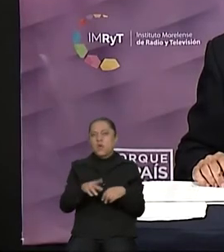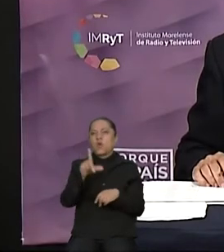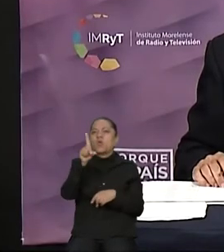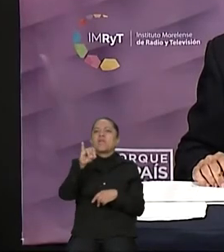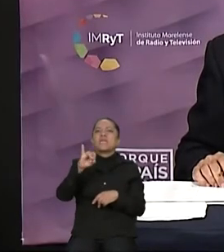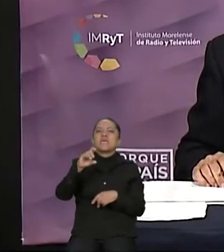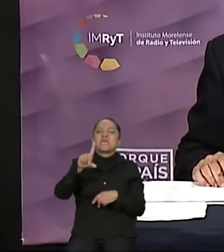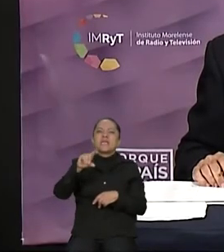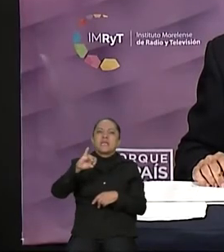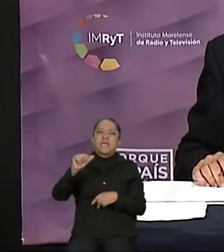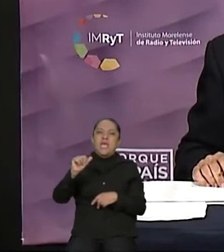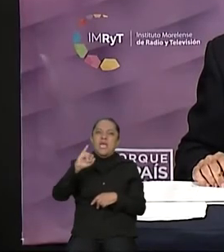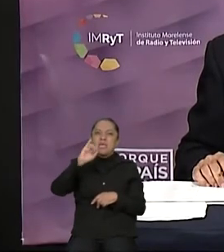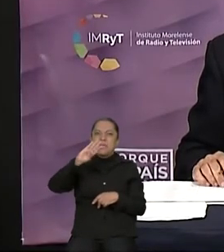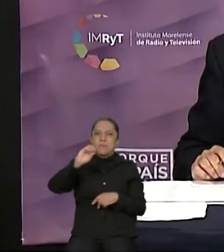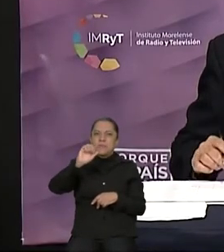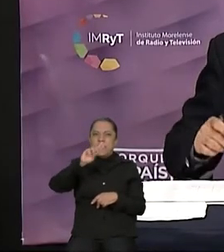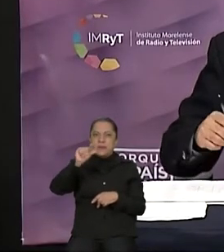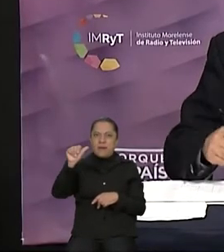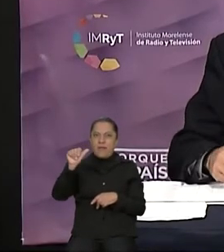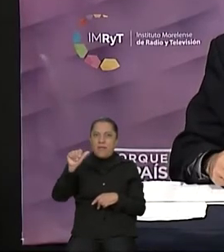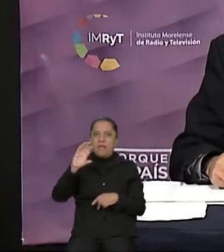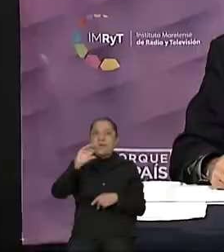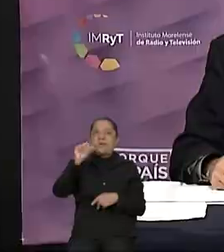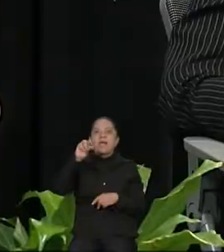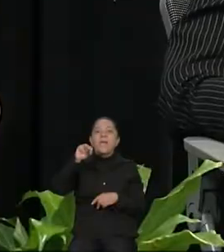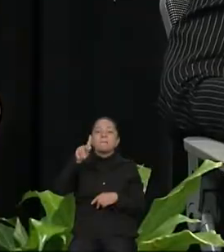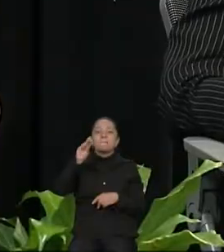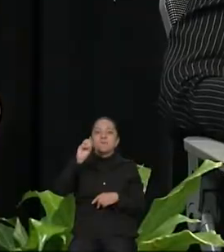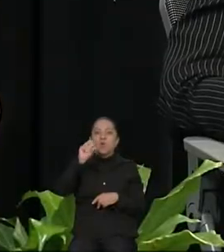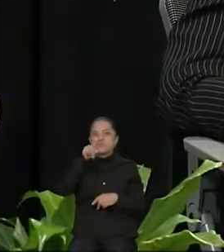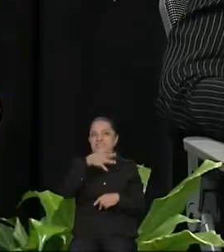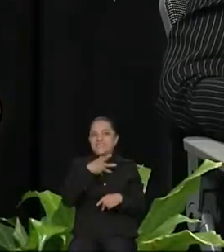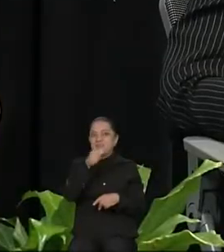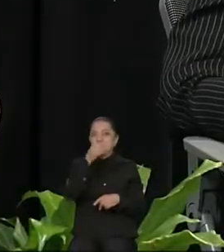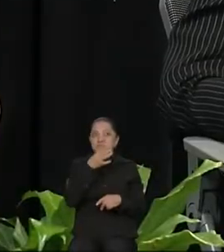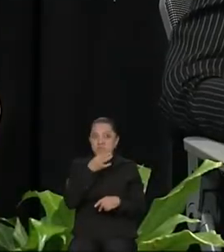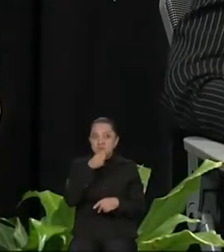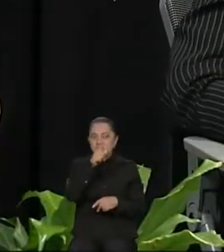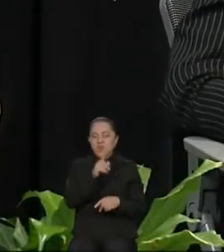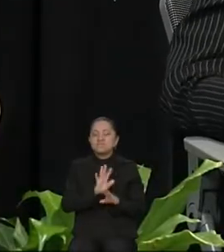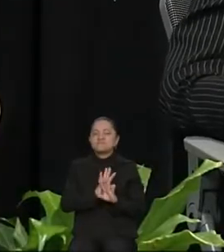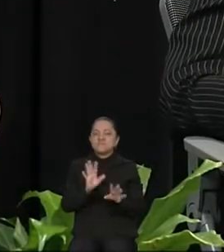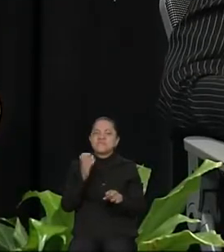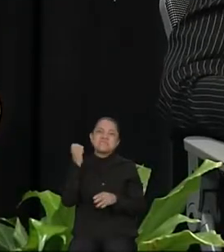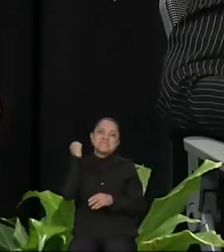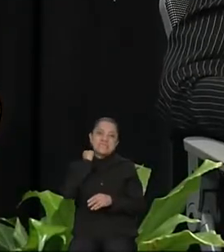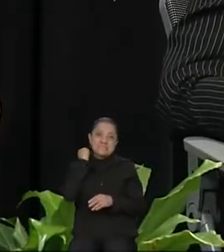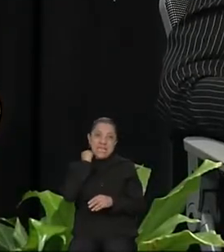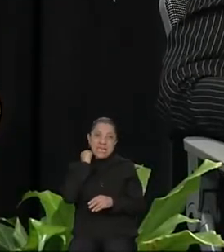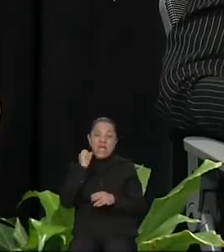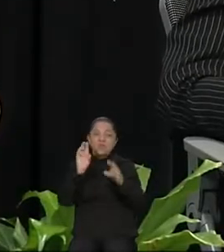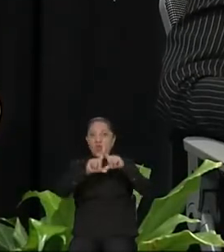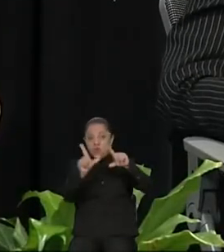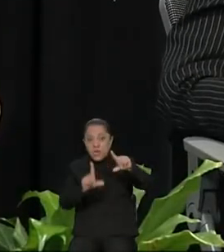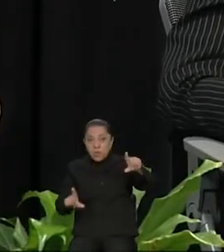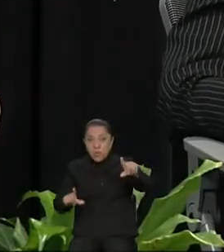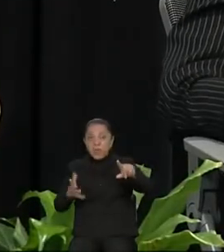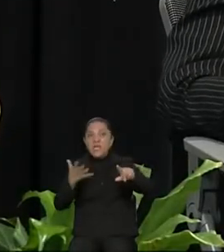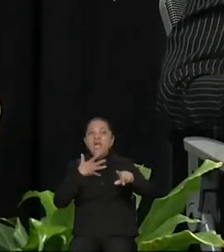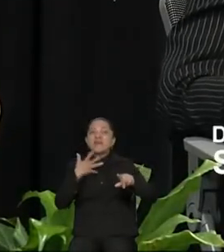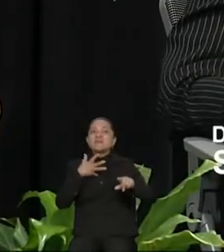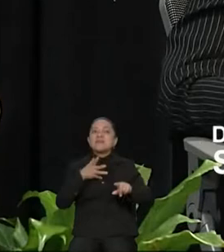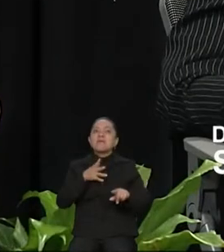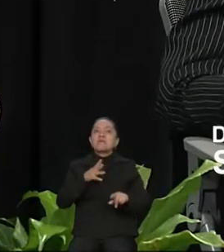tiene un minuto para su réplica. Adelante. Gracias. El Senado de la República tiene la facultad constitucional exclusiva